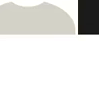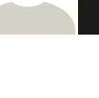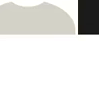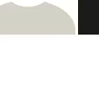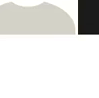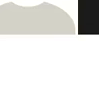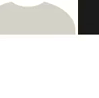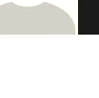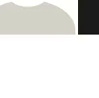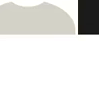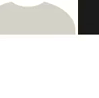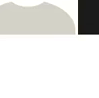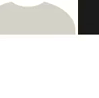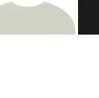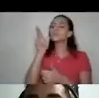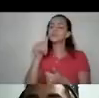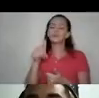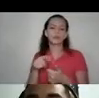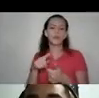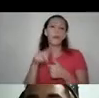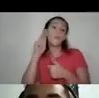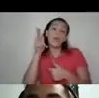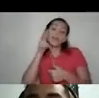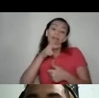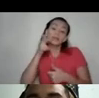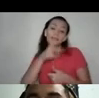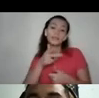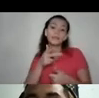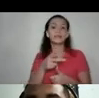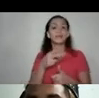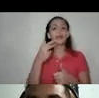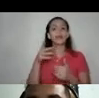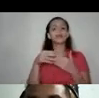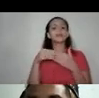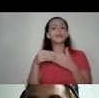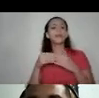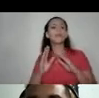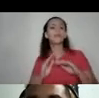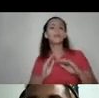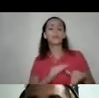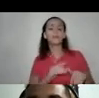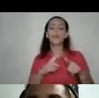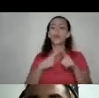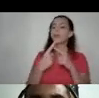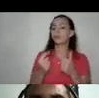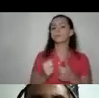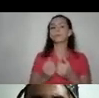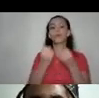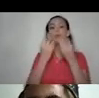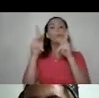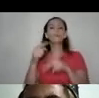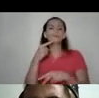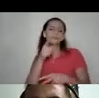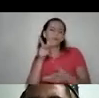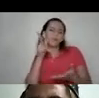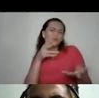de mañana pero detener un chiste porque el problema de la violencia es que nos vamos desensibilizando entonces mucha gente dice pero es un